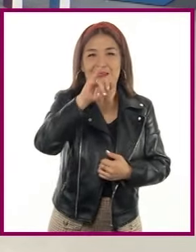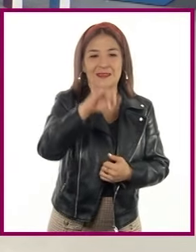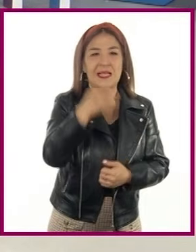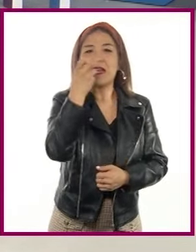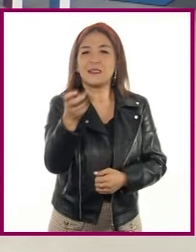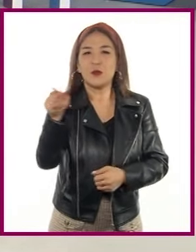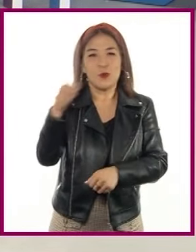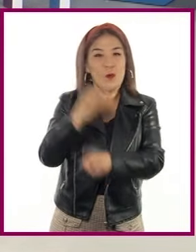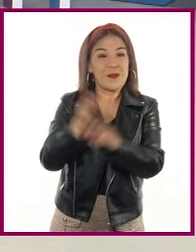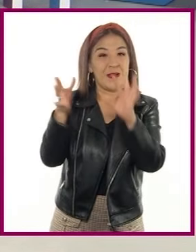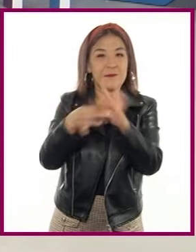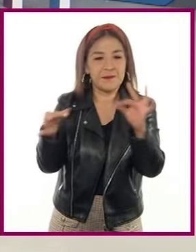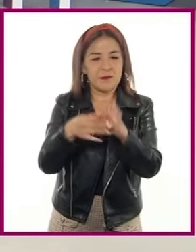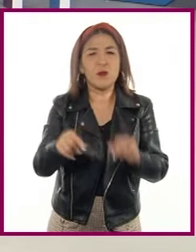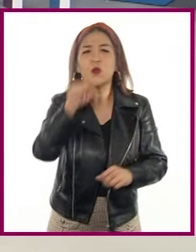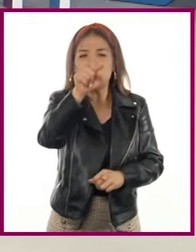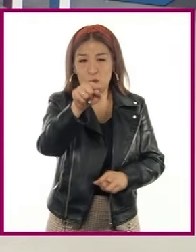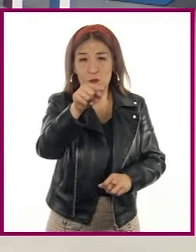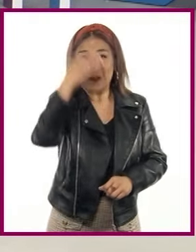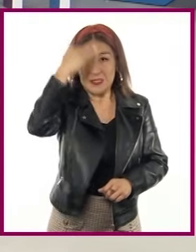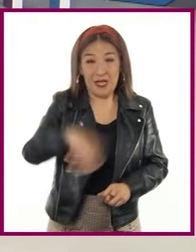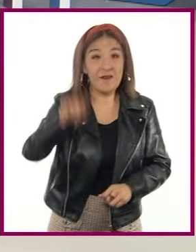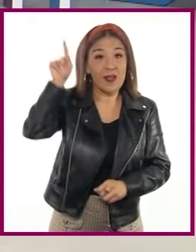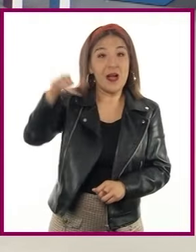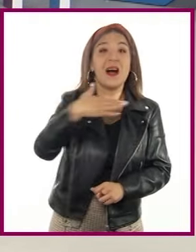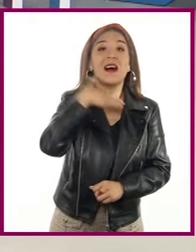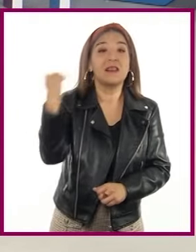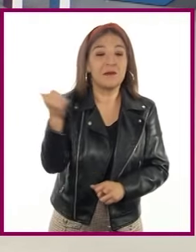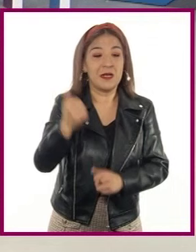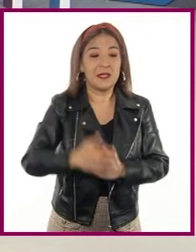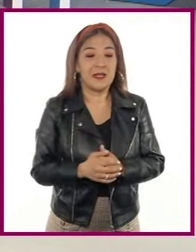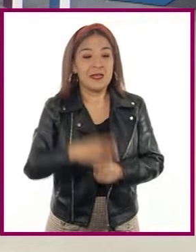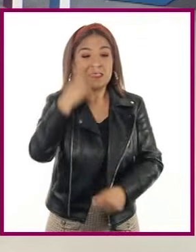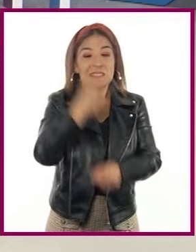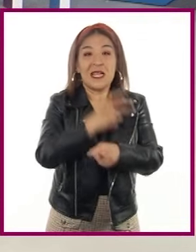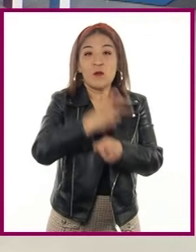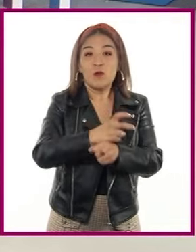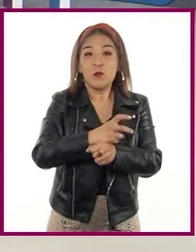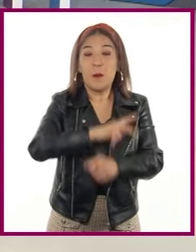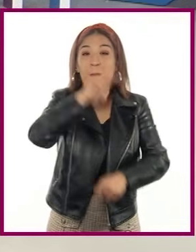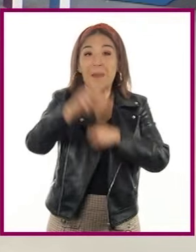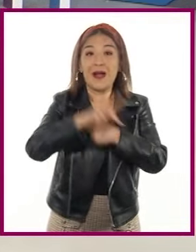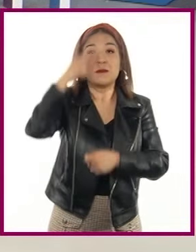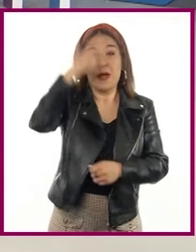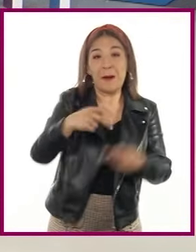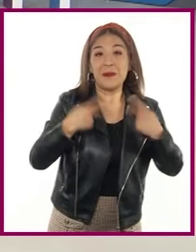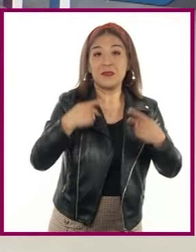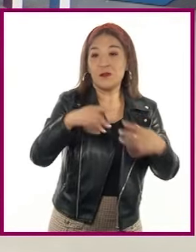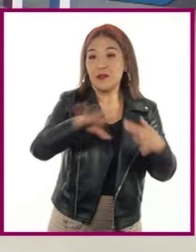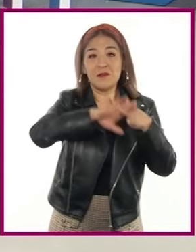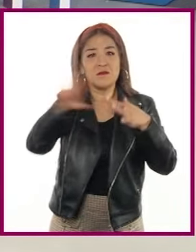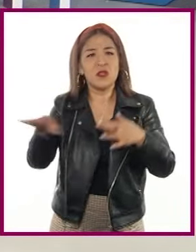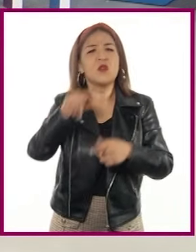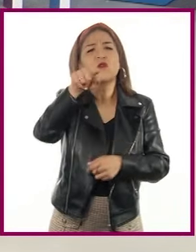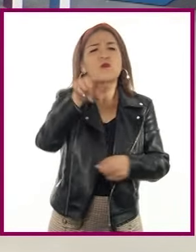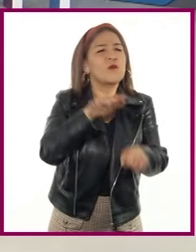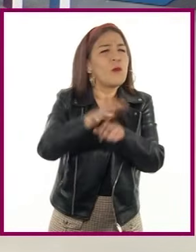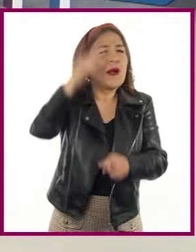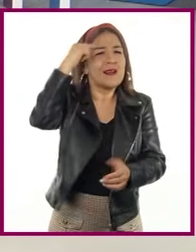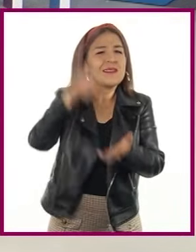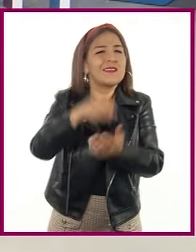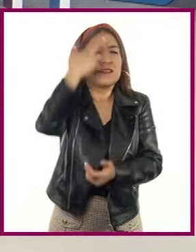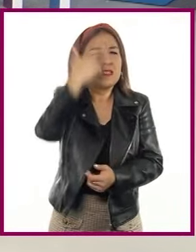lo que nos compartes, ¿ustedes sabían que Alemania es el segundo país receptor de migrantes? ¿Cuáles creen que sean las razones?